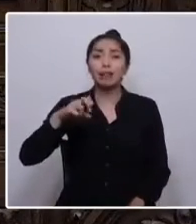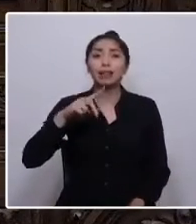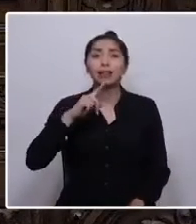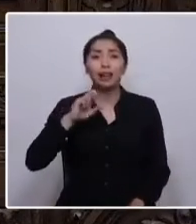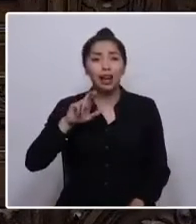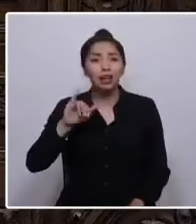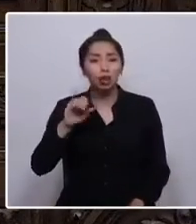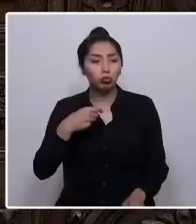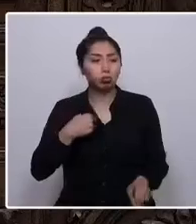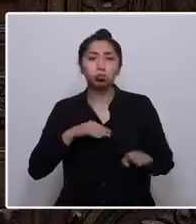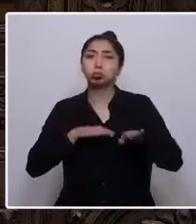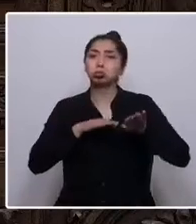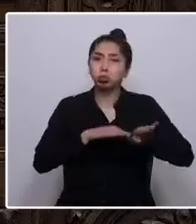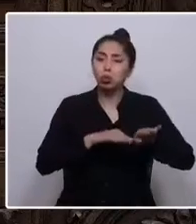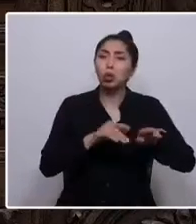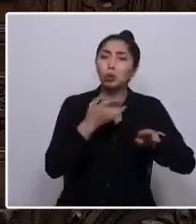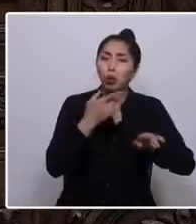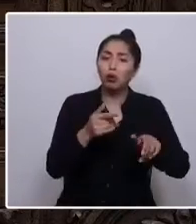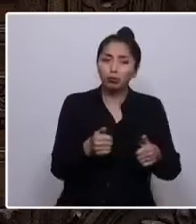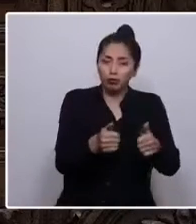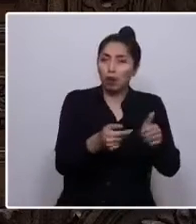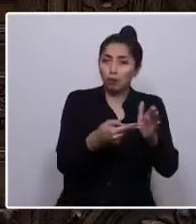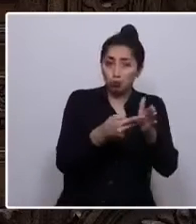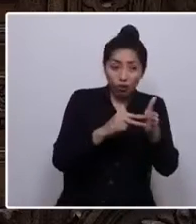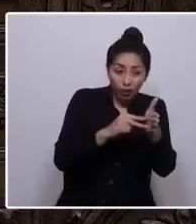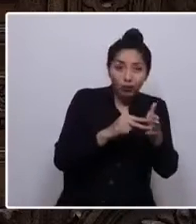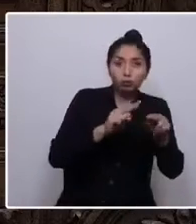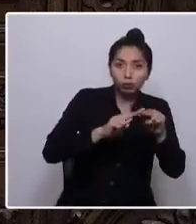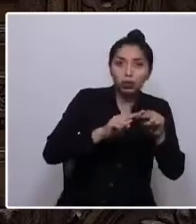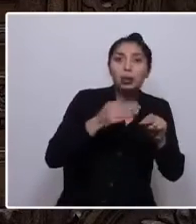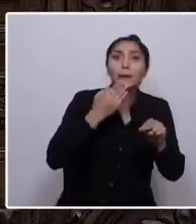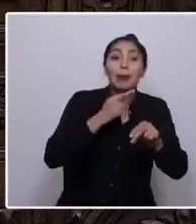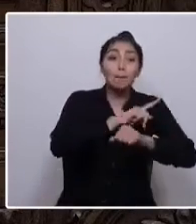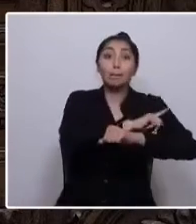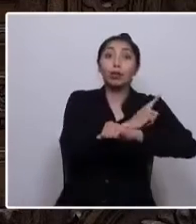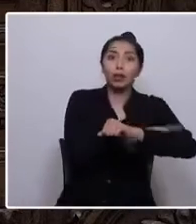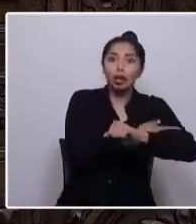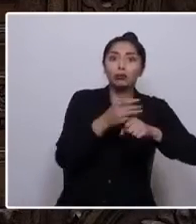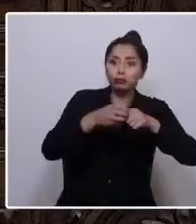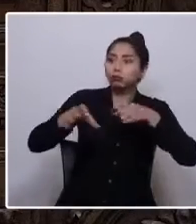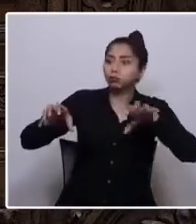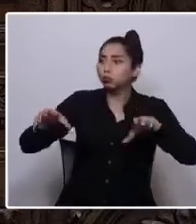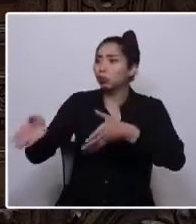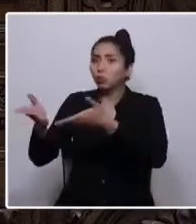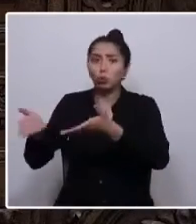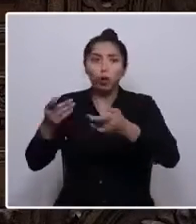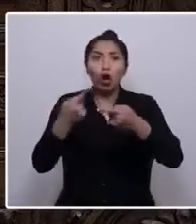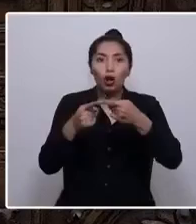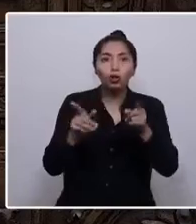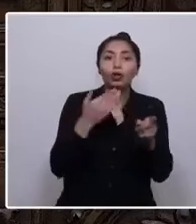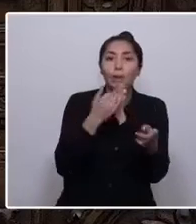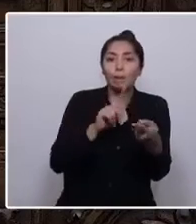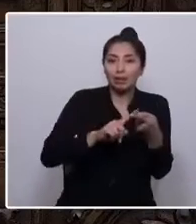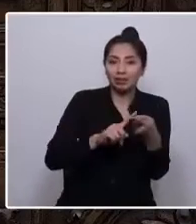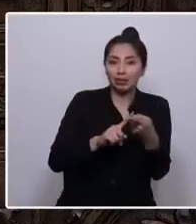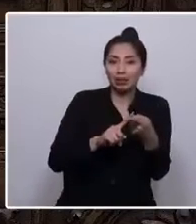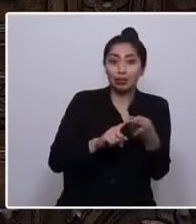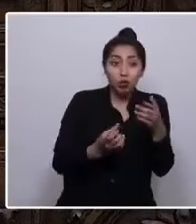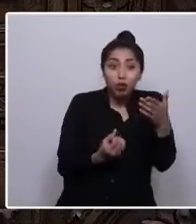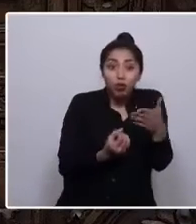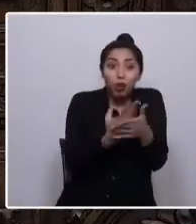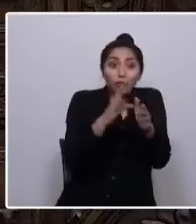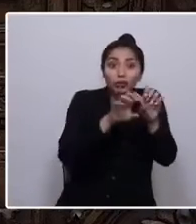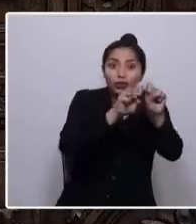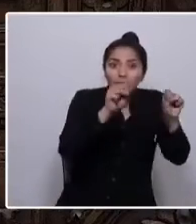especialmente favorece la delegación de poder y la representatividad. Con un nuevo régimen podemos profundizar la